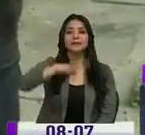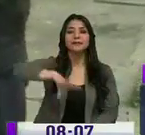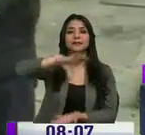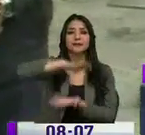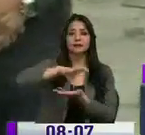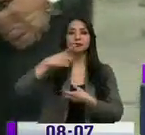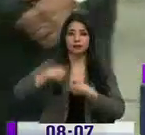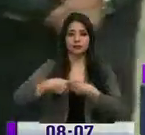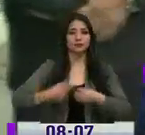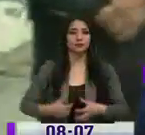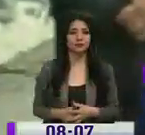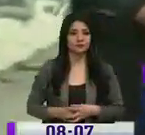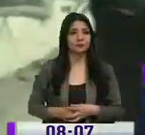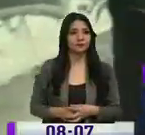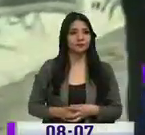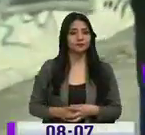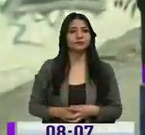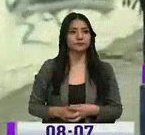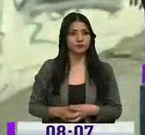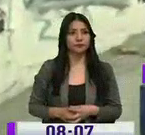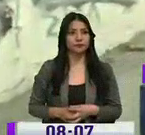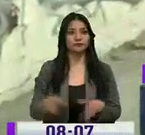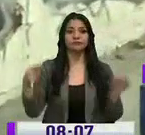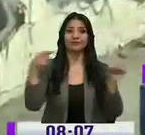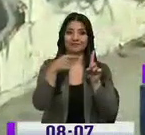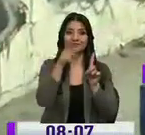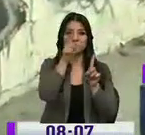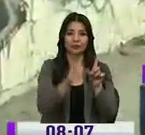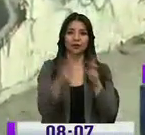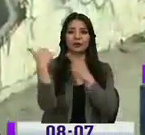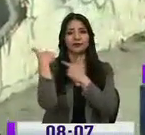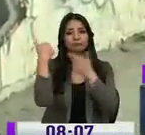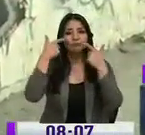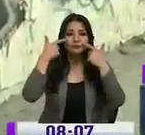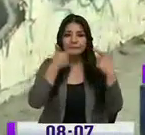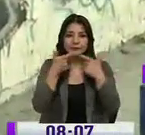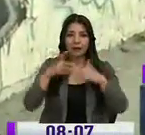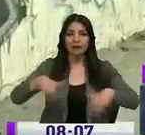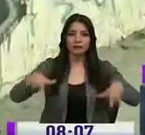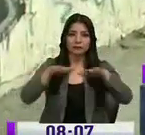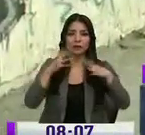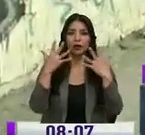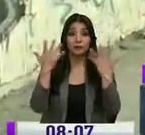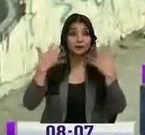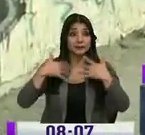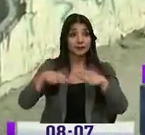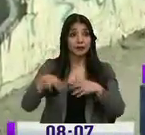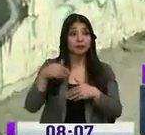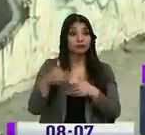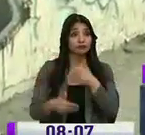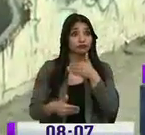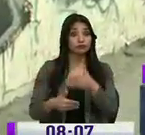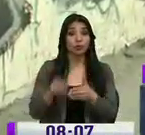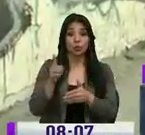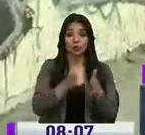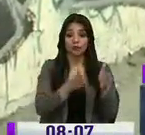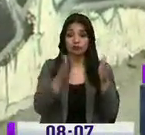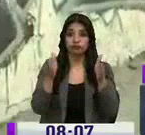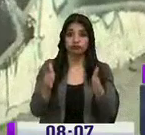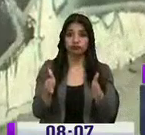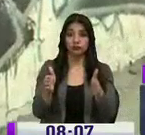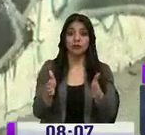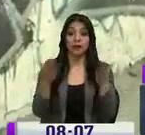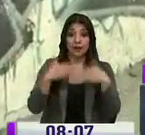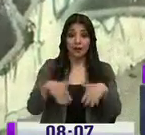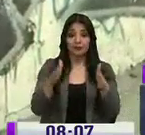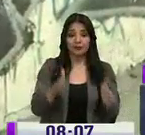para lo cual vamos a hablar con el fiscalizador de la obra para que nos amplíe la información. Vemos que ya avanzaron un carril y ahora van